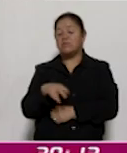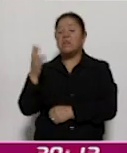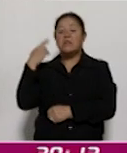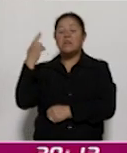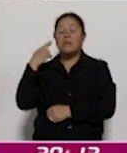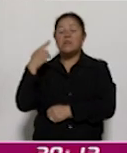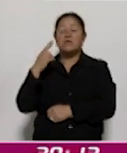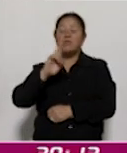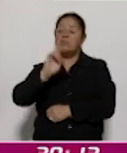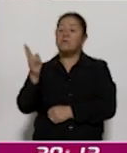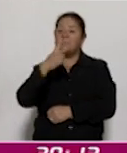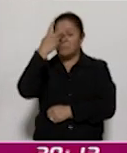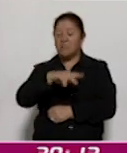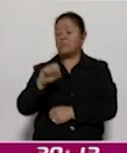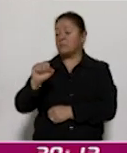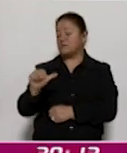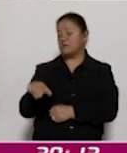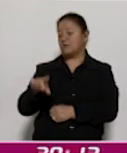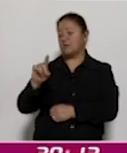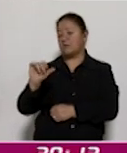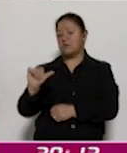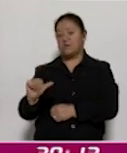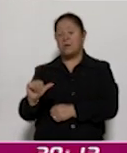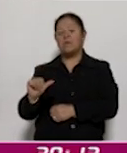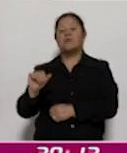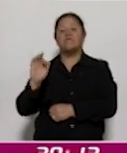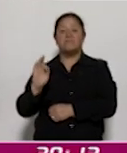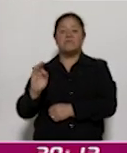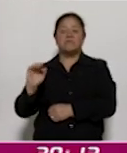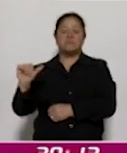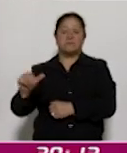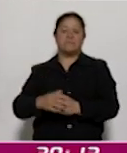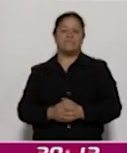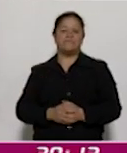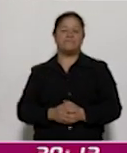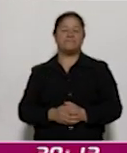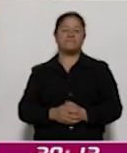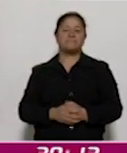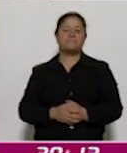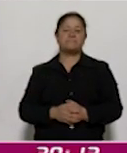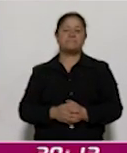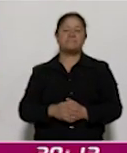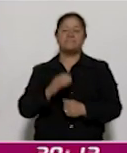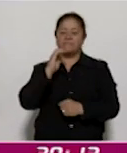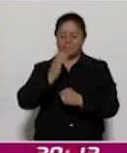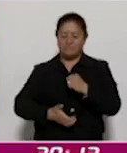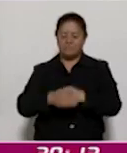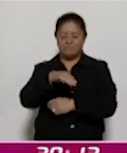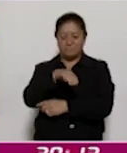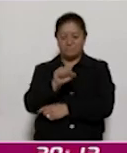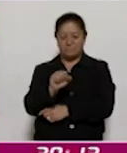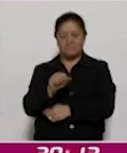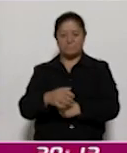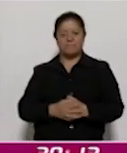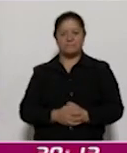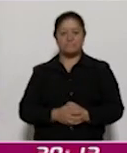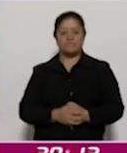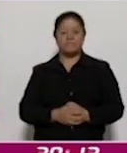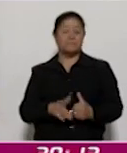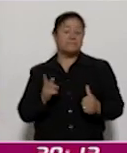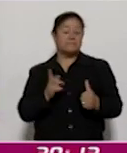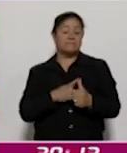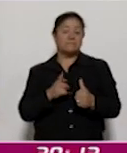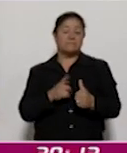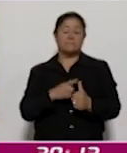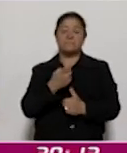de México, Sandra Fernández Salanis. Para Coracyt Noticias, Maritza Salazar. Los primeros 100